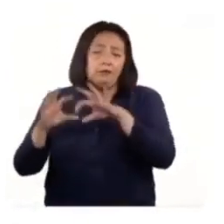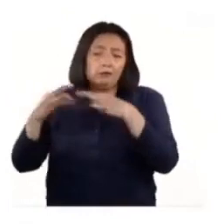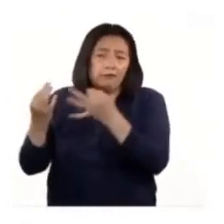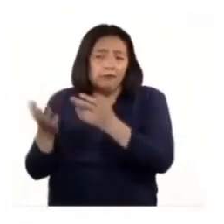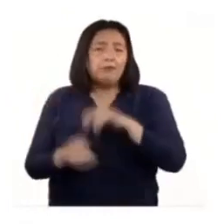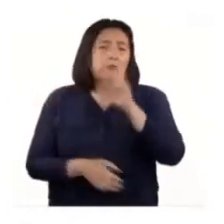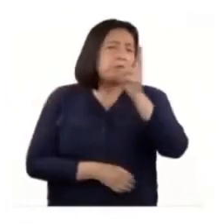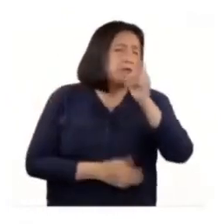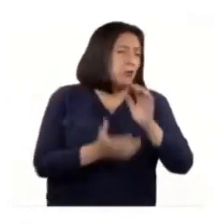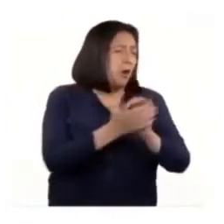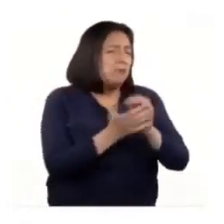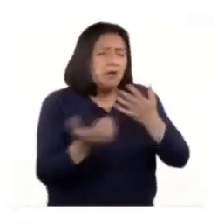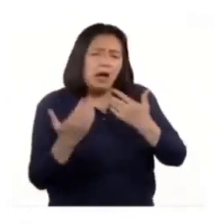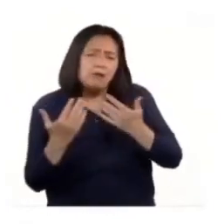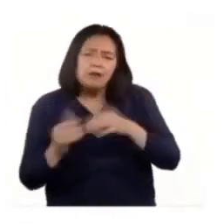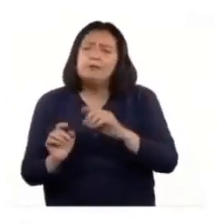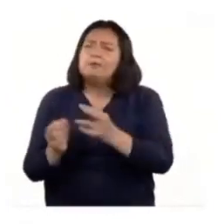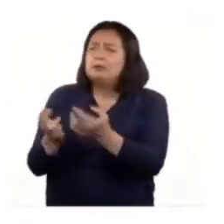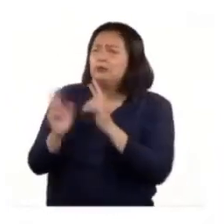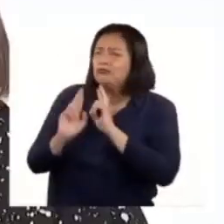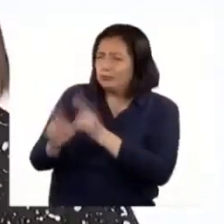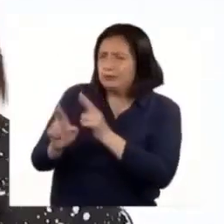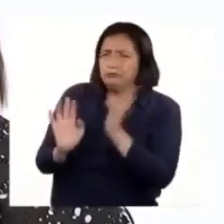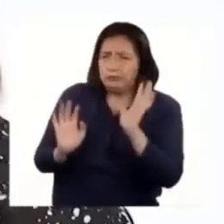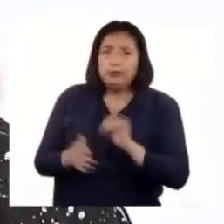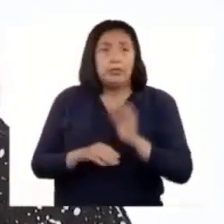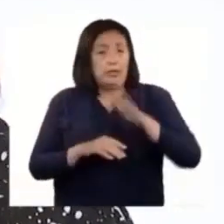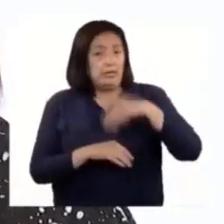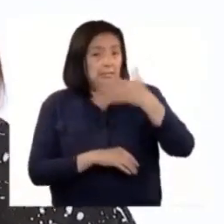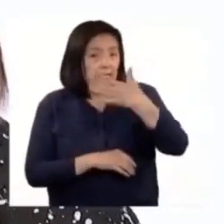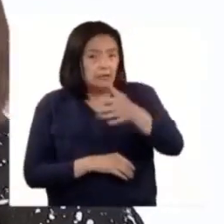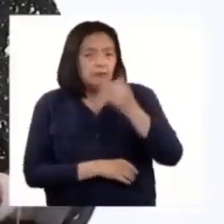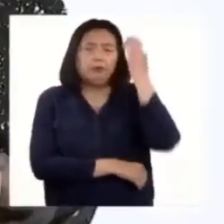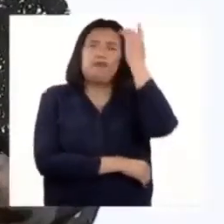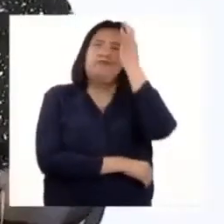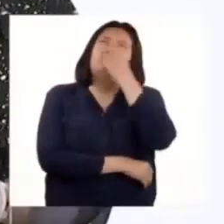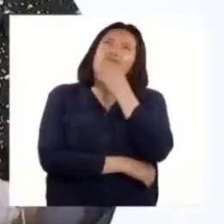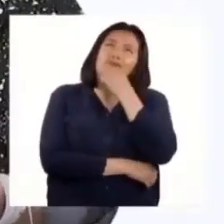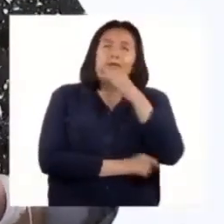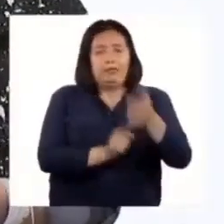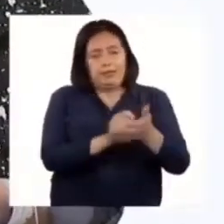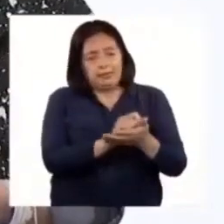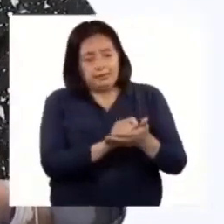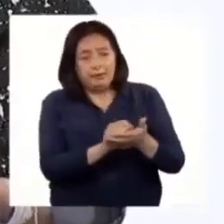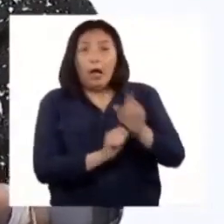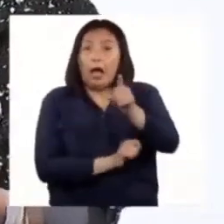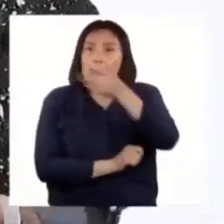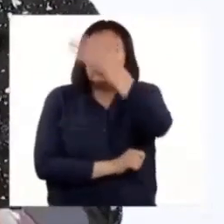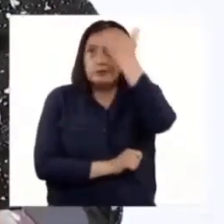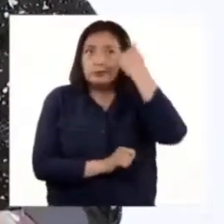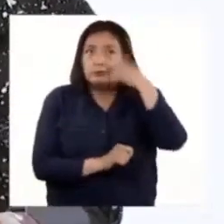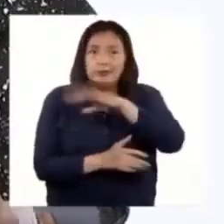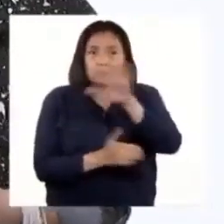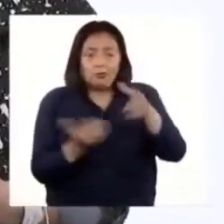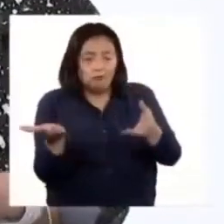familia, profesor y amigos para poder tener una respuesta. B. Y luego de haber reflexionado, escríbela y no te olvides de guardar todo ese trabajo en tu